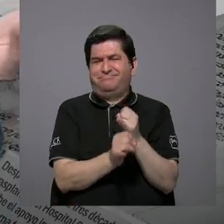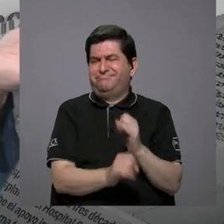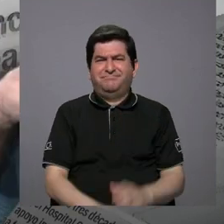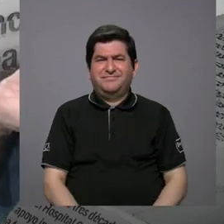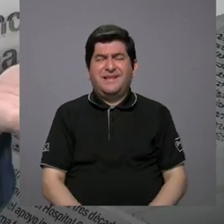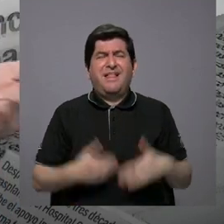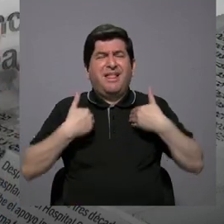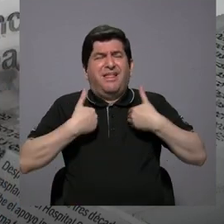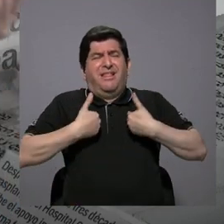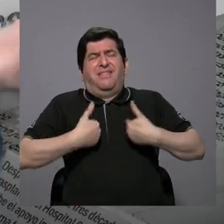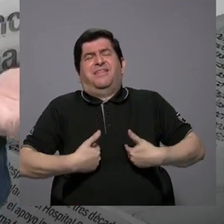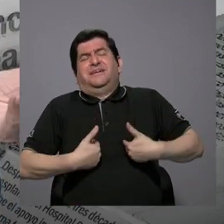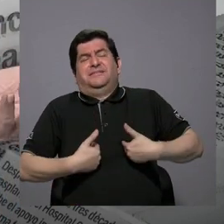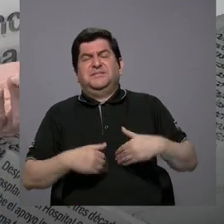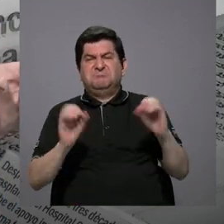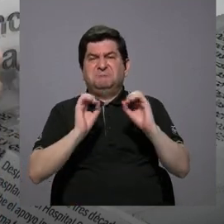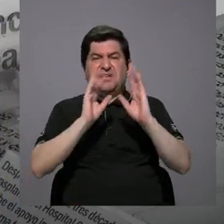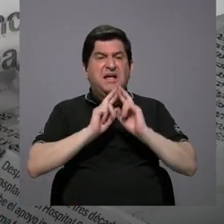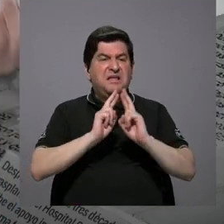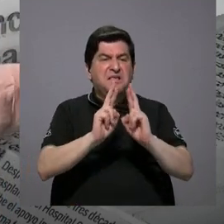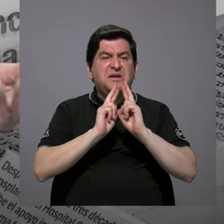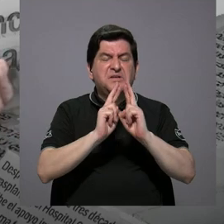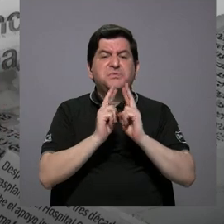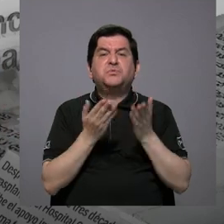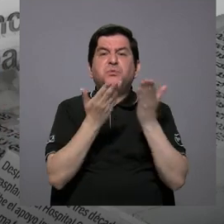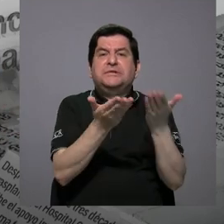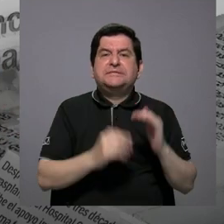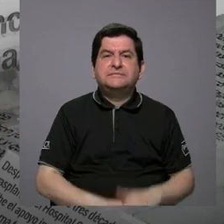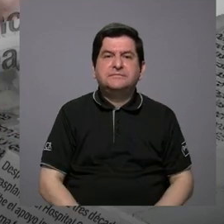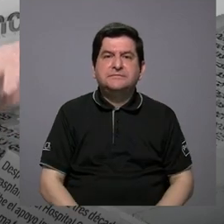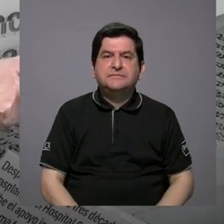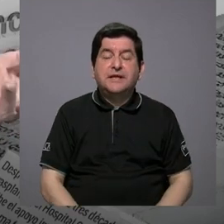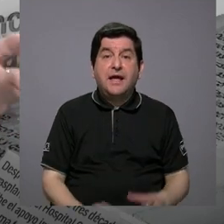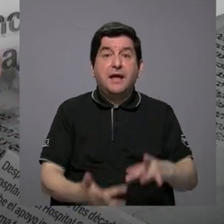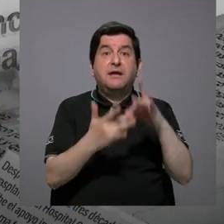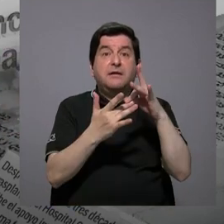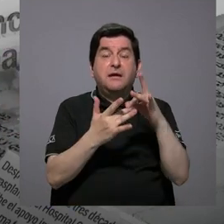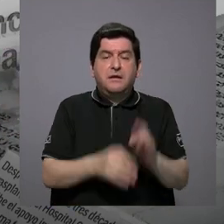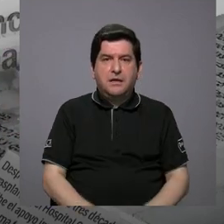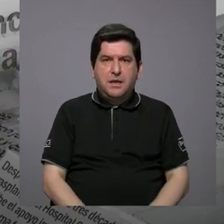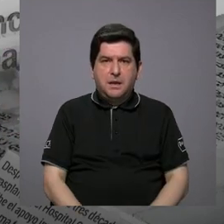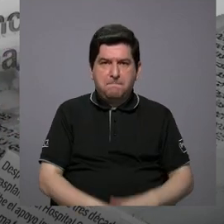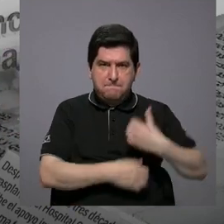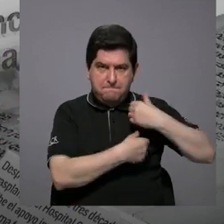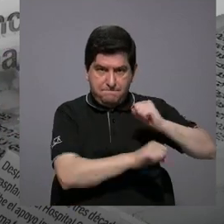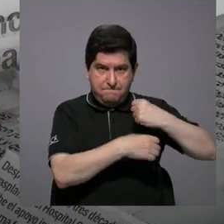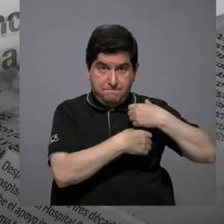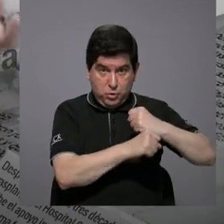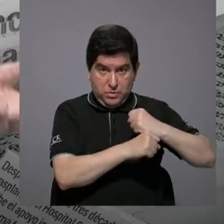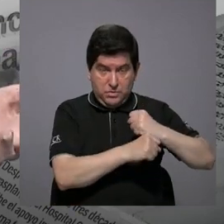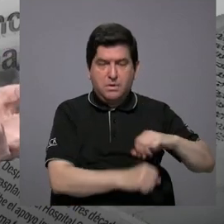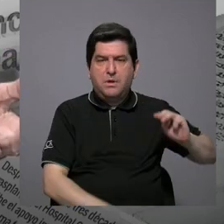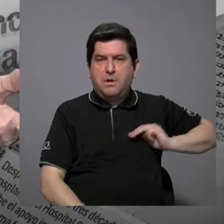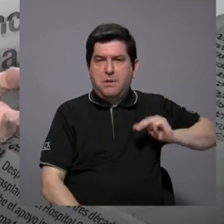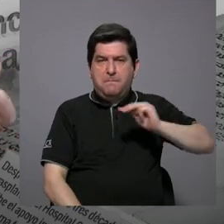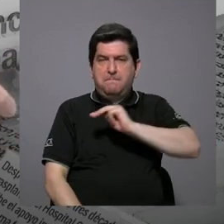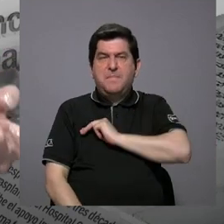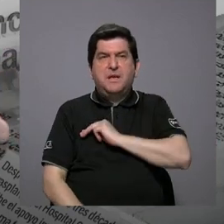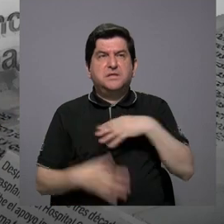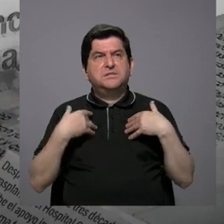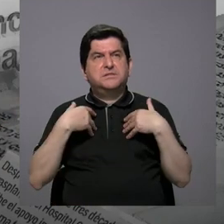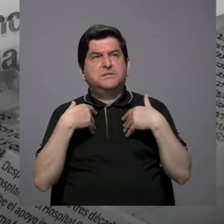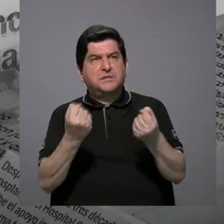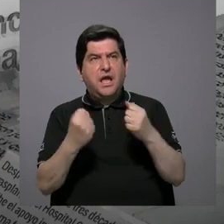Están cansadas porque nadie les resuelve. Sobre todo la municipalidad, el Ministerio de